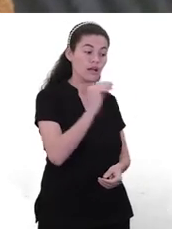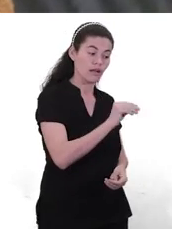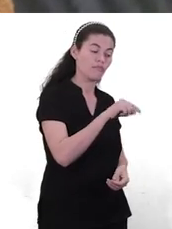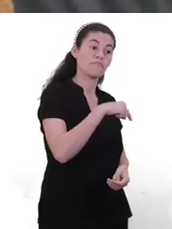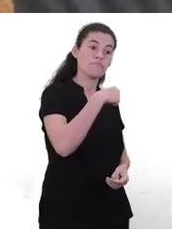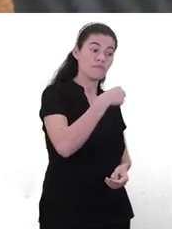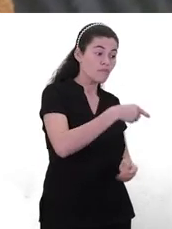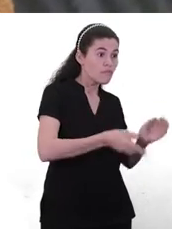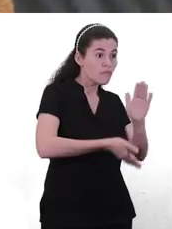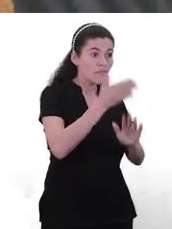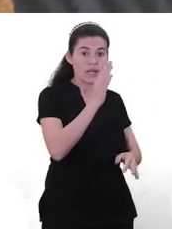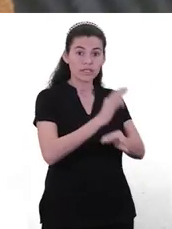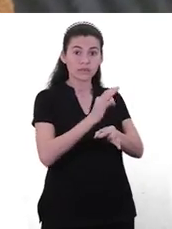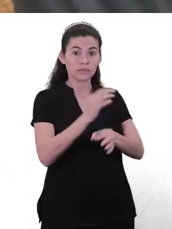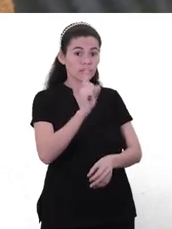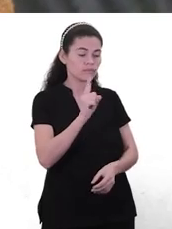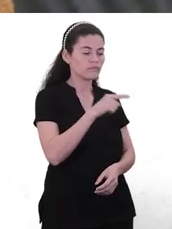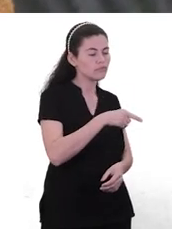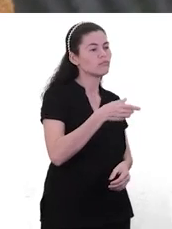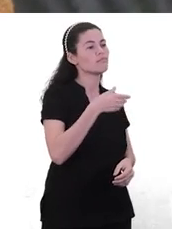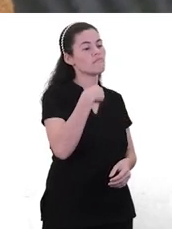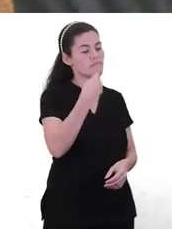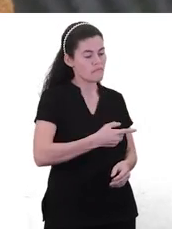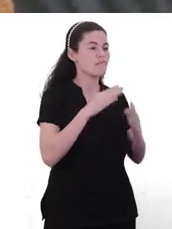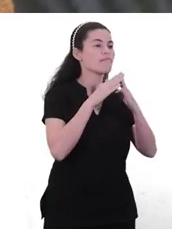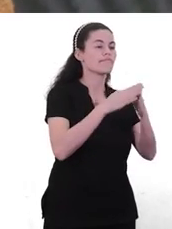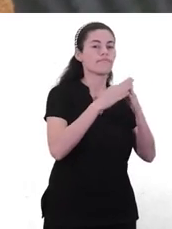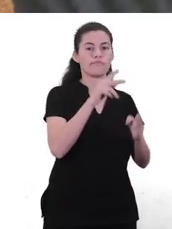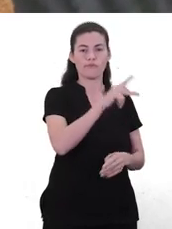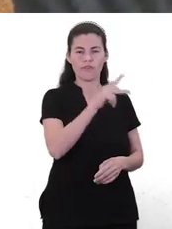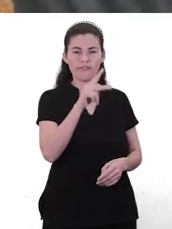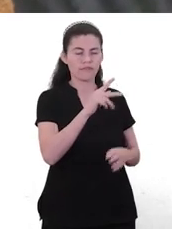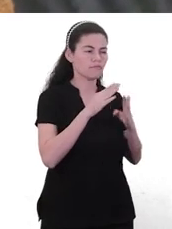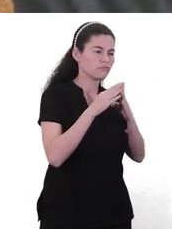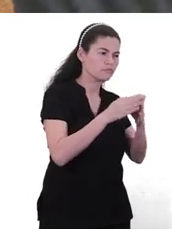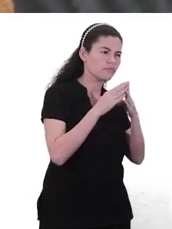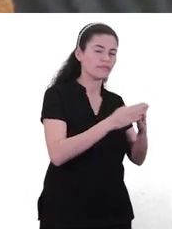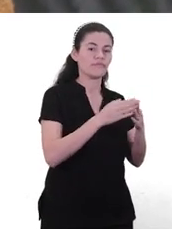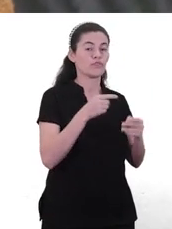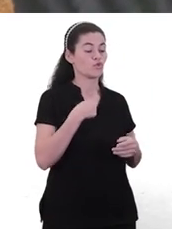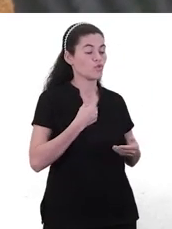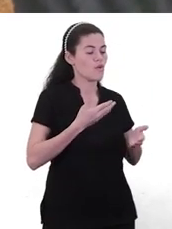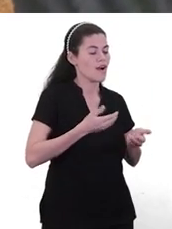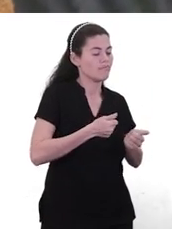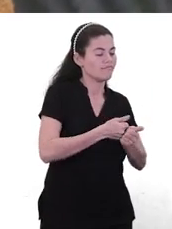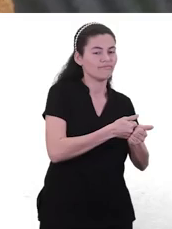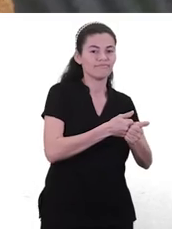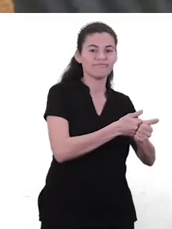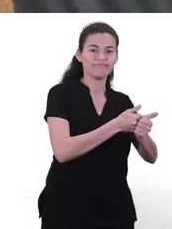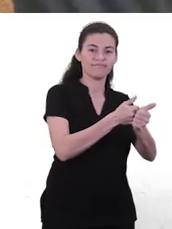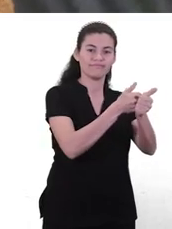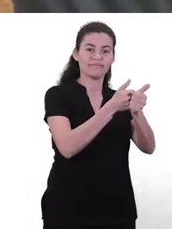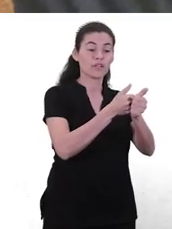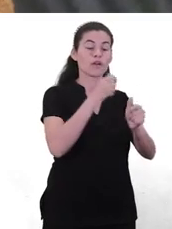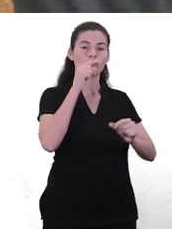mañana hay que preguntar de qué manera puedes preguntarle a la profe, cómo puedes saber qué se dio. Le damos la herramienta para que empiece a ser